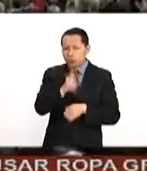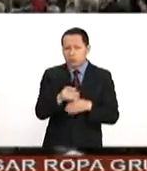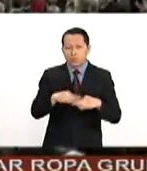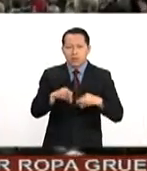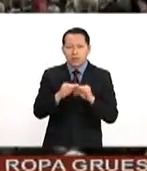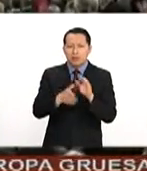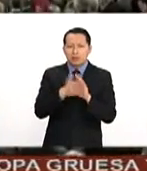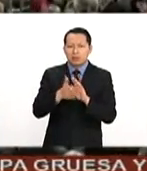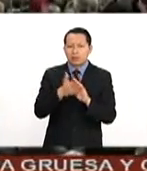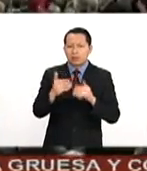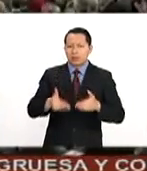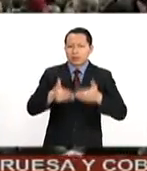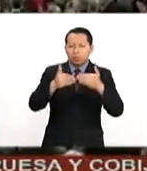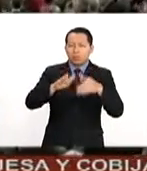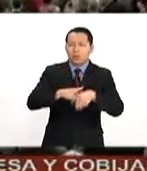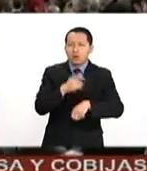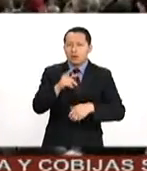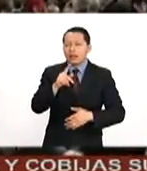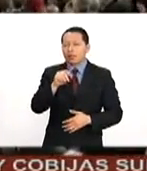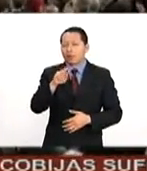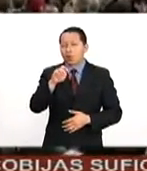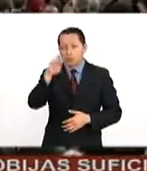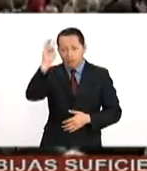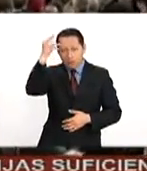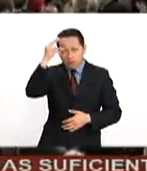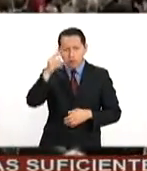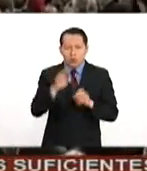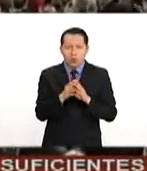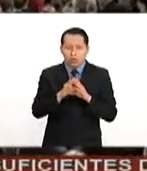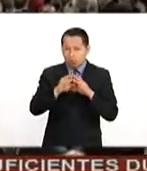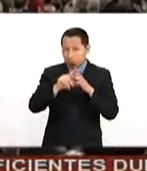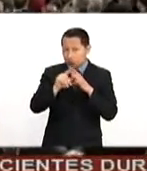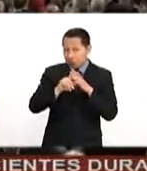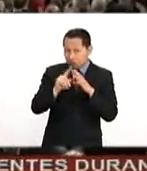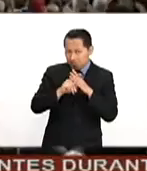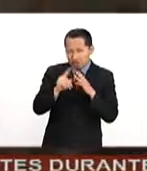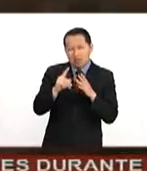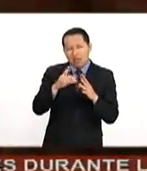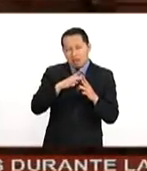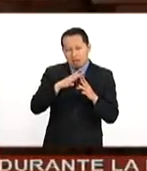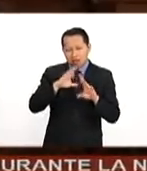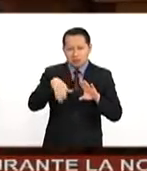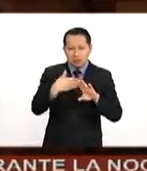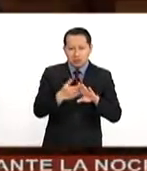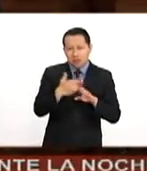muro. Y es que para Trump, los migrantes son un lastre para la economía estadounidense.